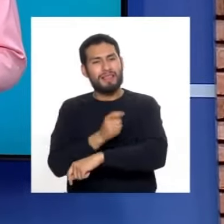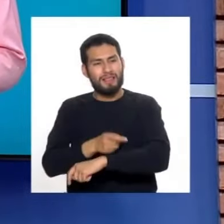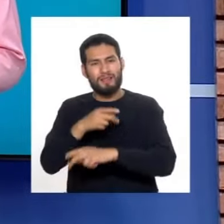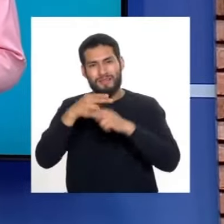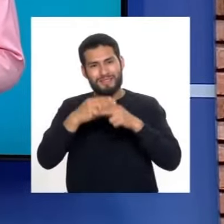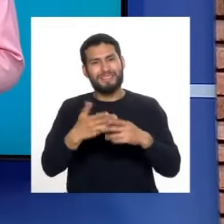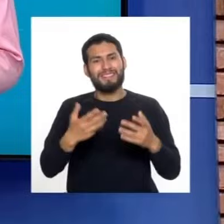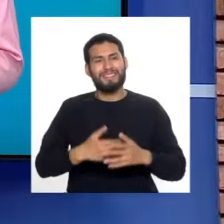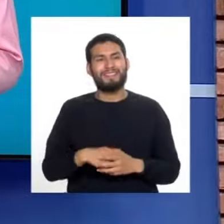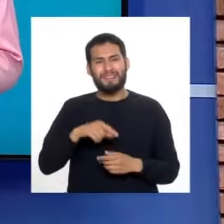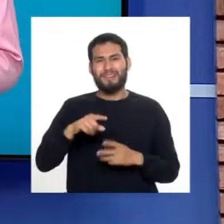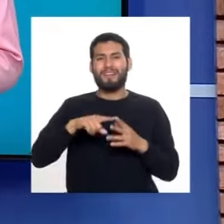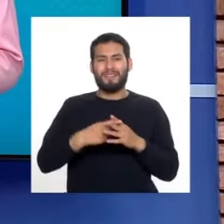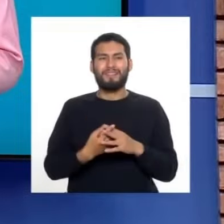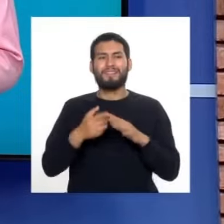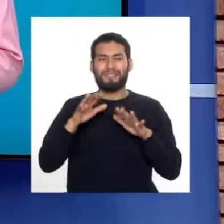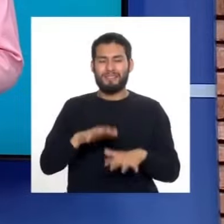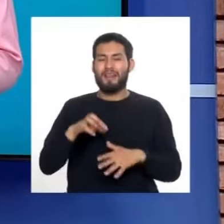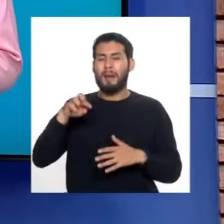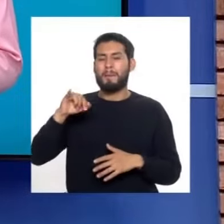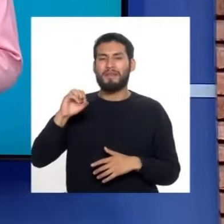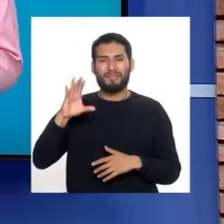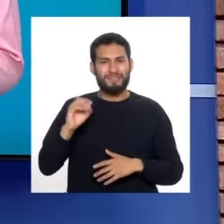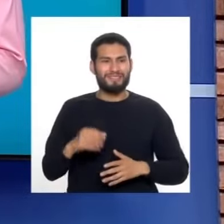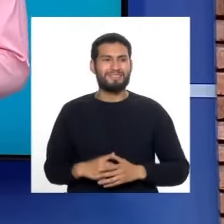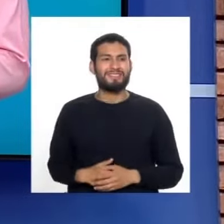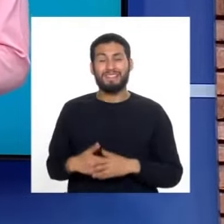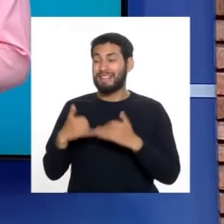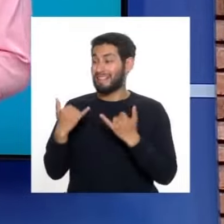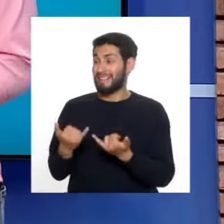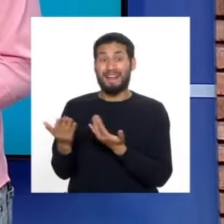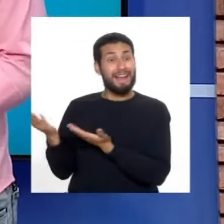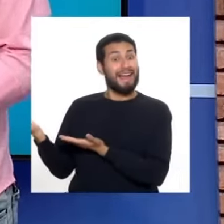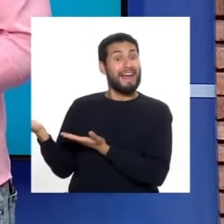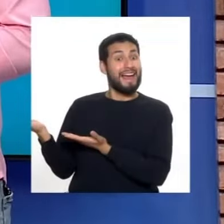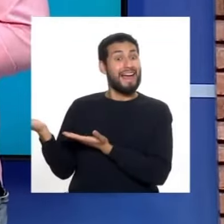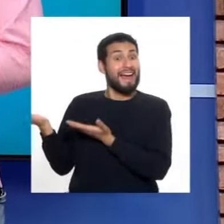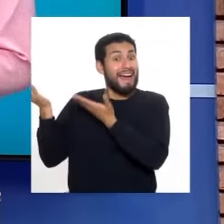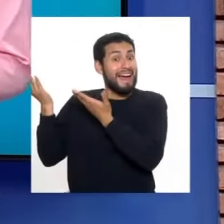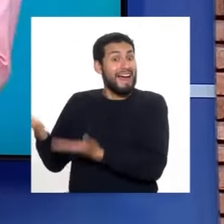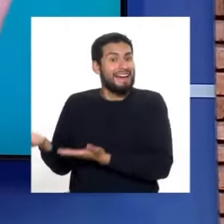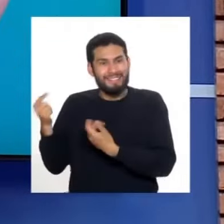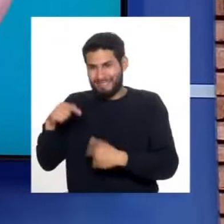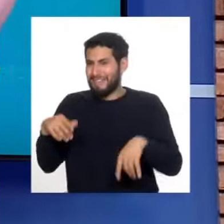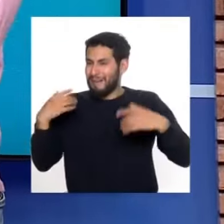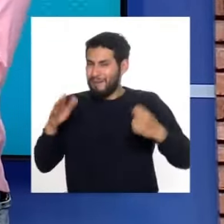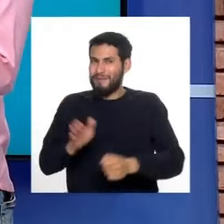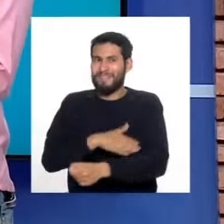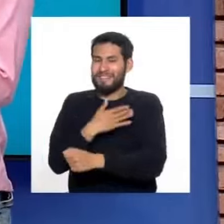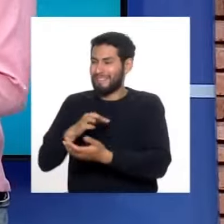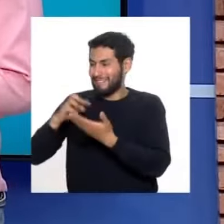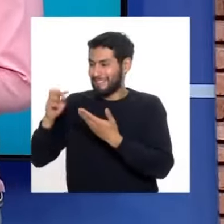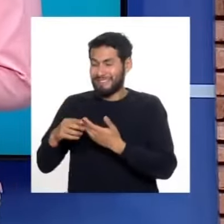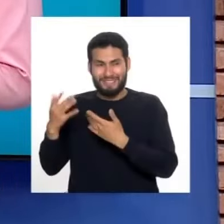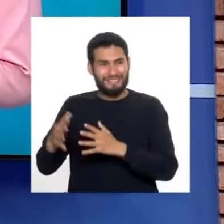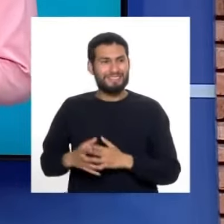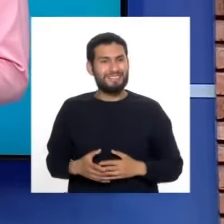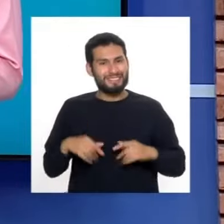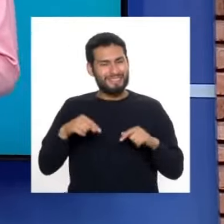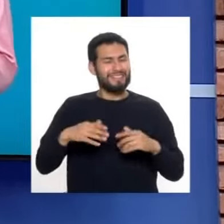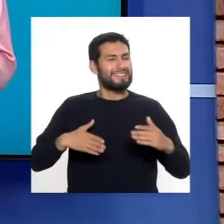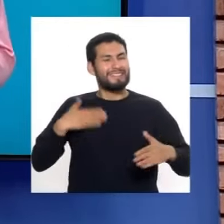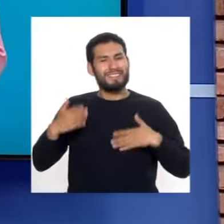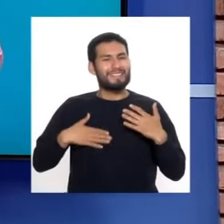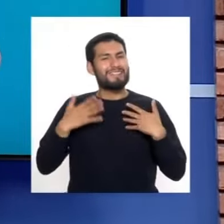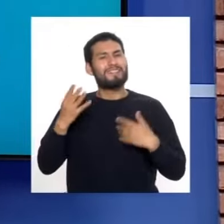denominación de origen del Pisco. Y ahora sí. Ahora sí, continuamos. Viene la parte musical al programa, Fátima. Bueno, estamos muy